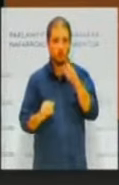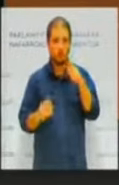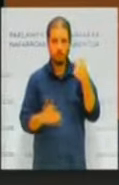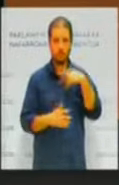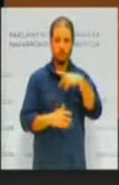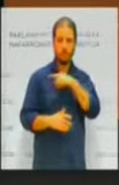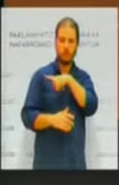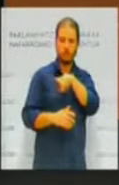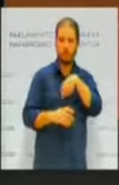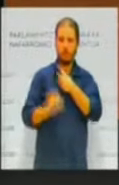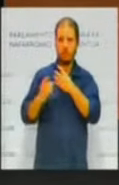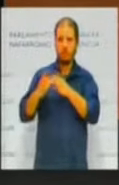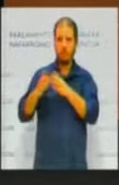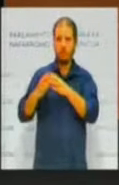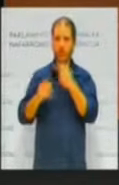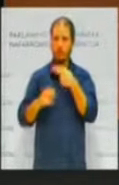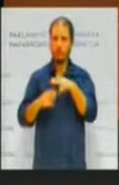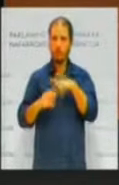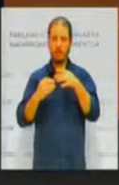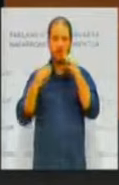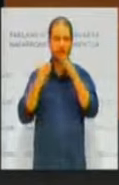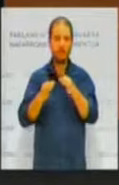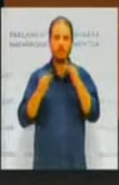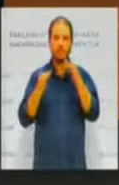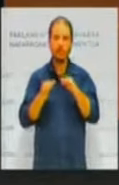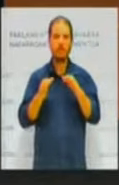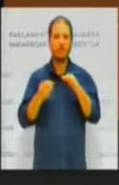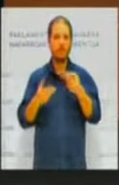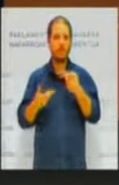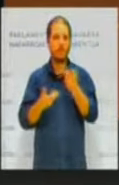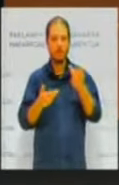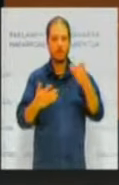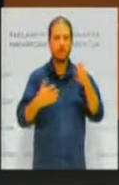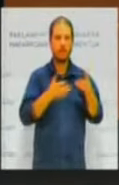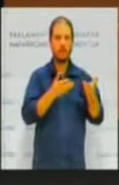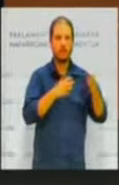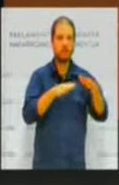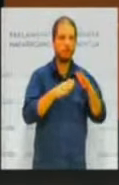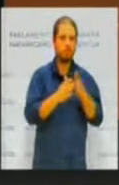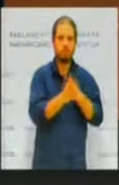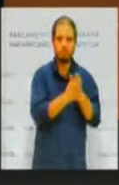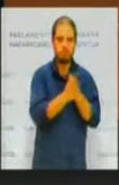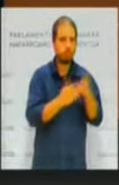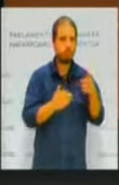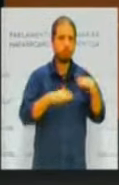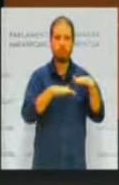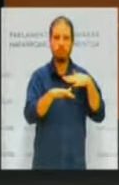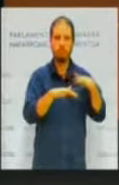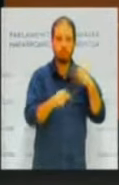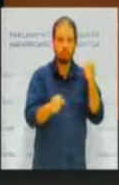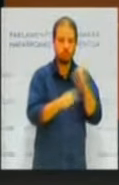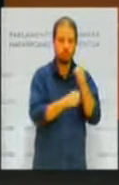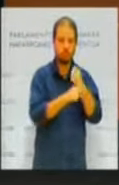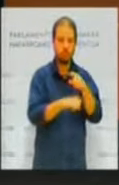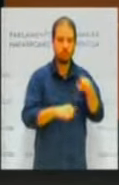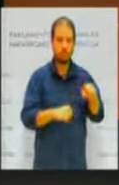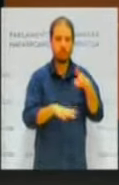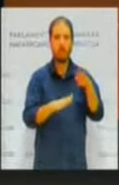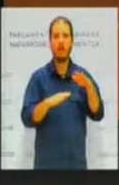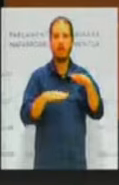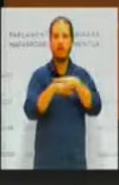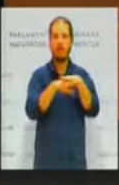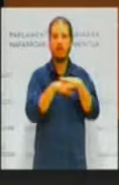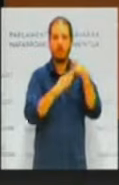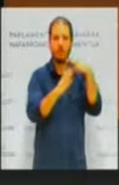siempre va a apoyar cualquier iniciativa que consiga o que trabaje para que la administración sea